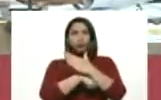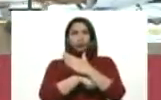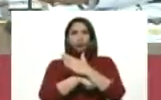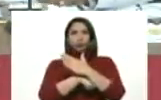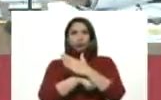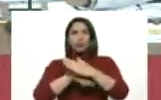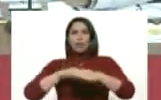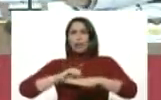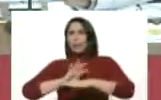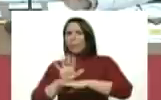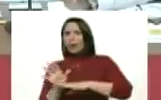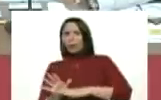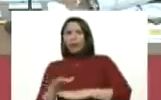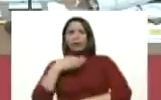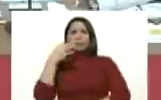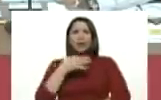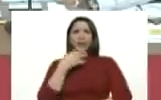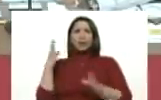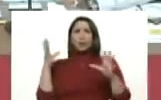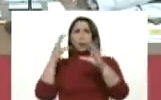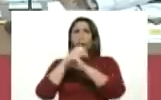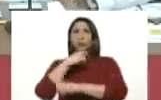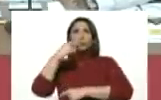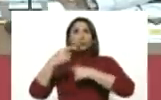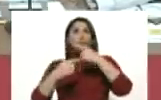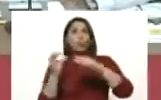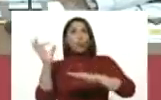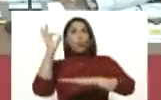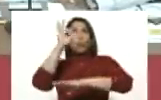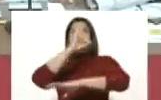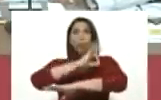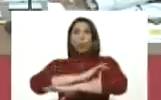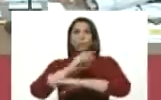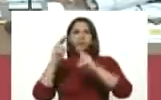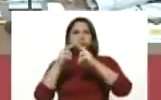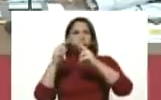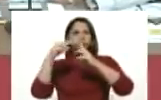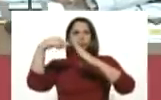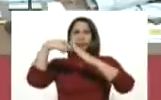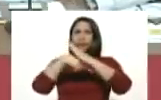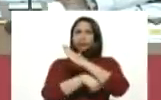Madrugada, en la tarde, en la noche, todo el día. Conociendo a profundidad.